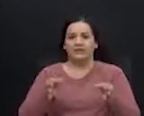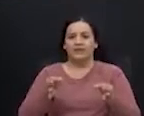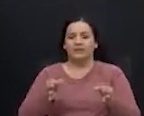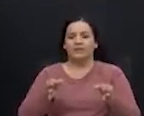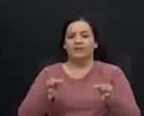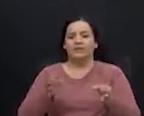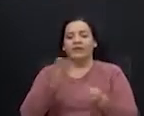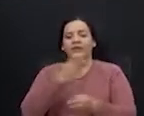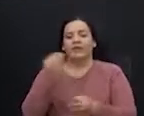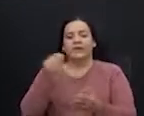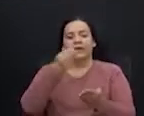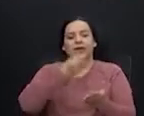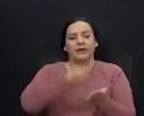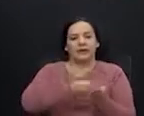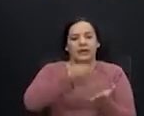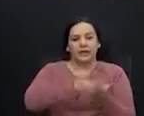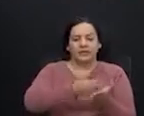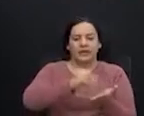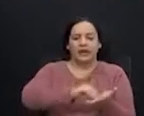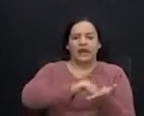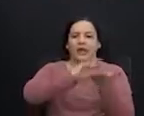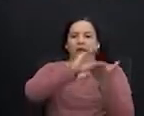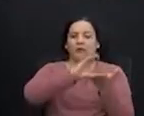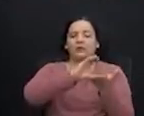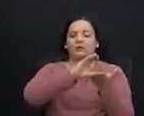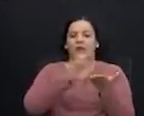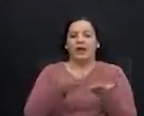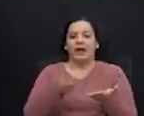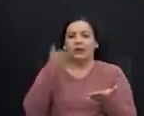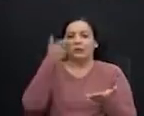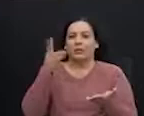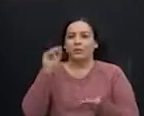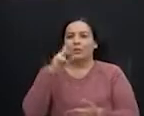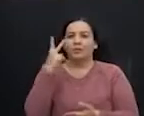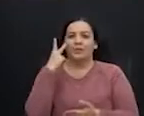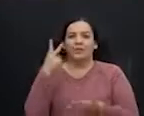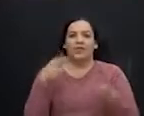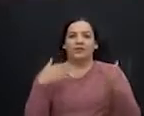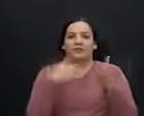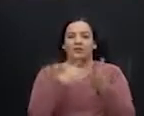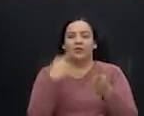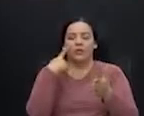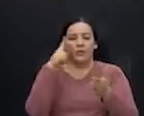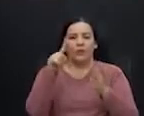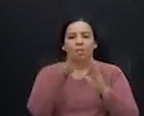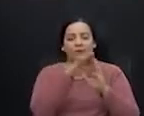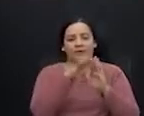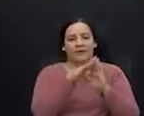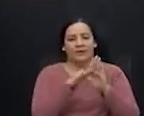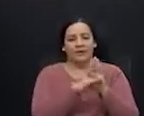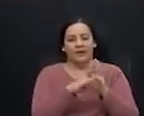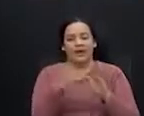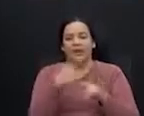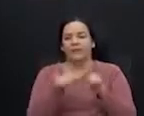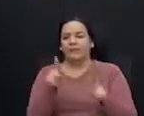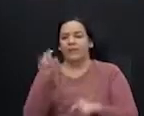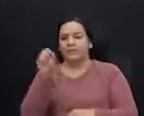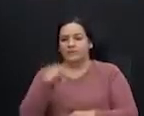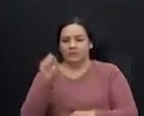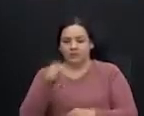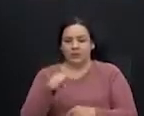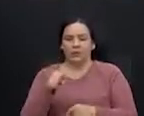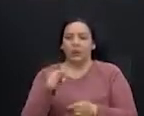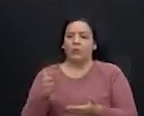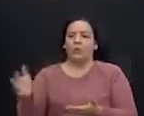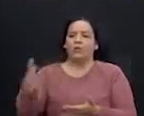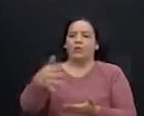que ganan salarios altos, no se ven afectados por la medida? Pero sí un recolector